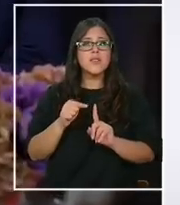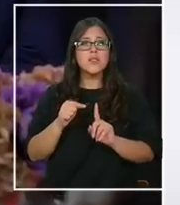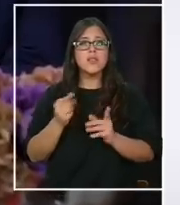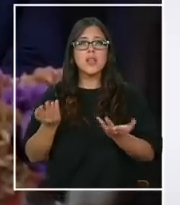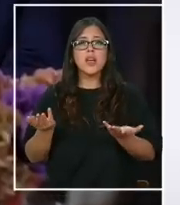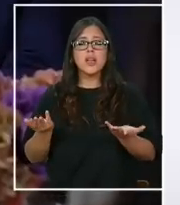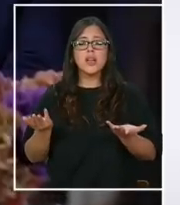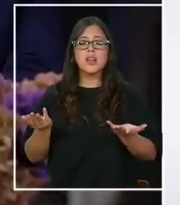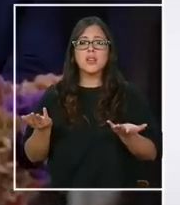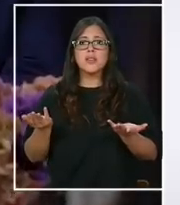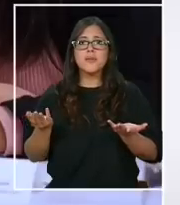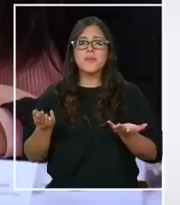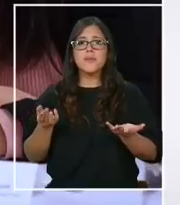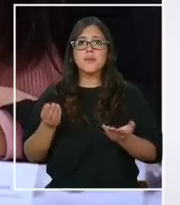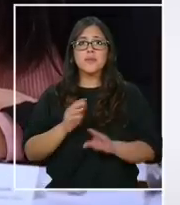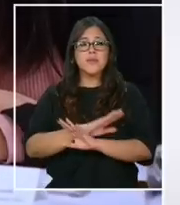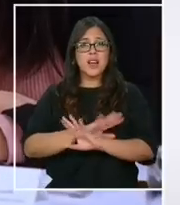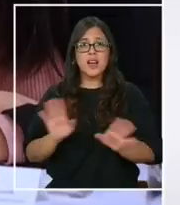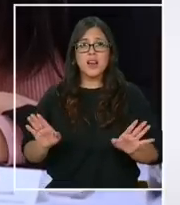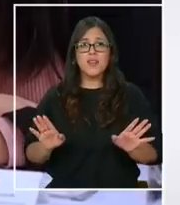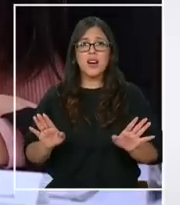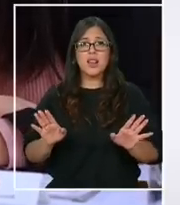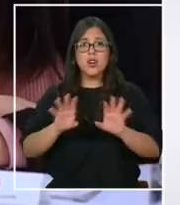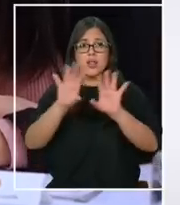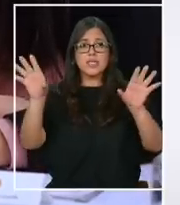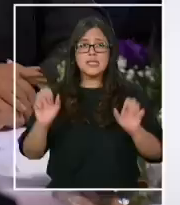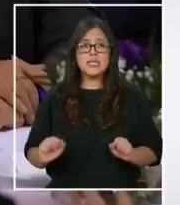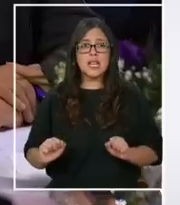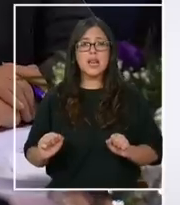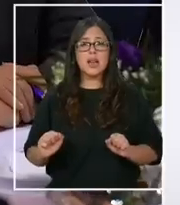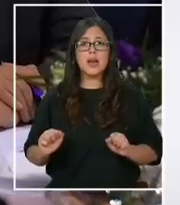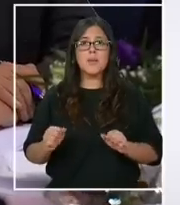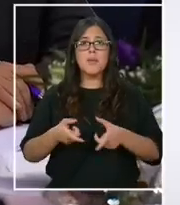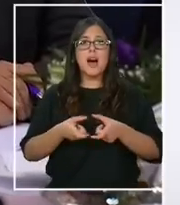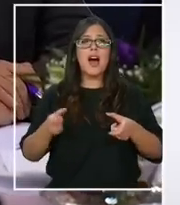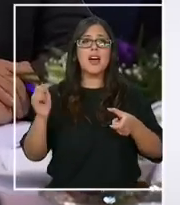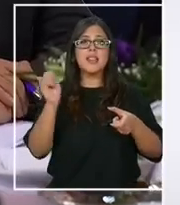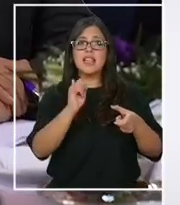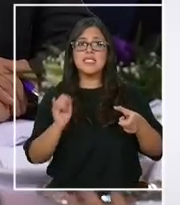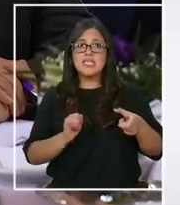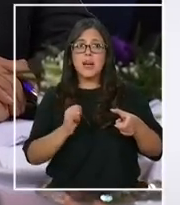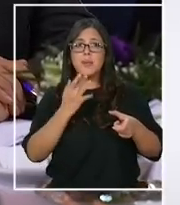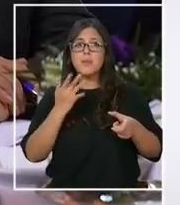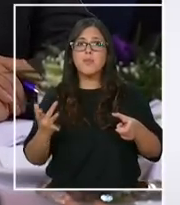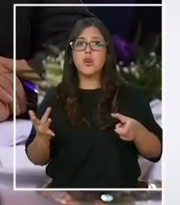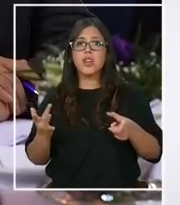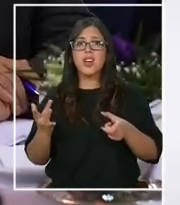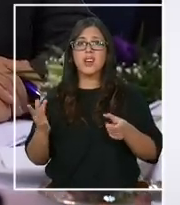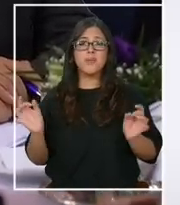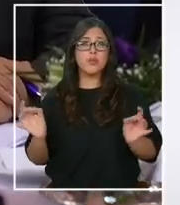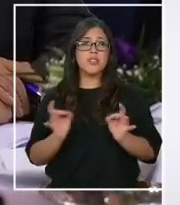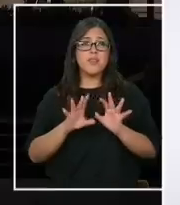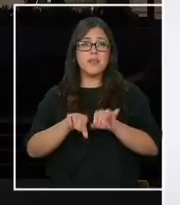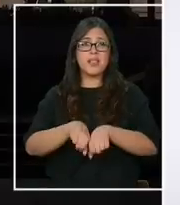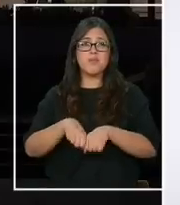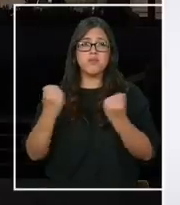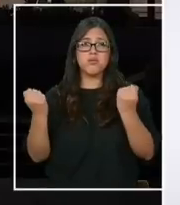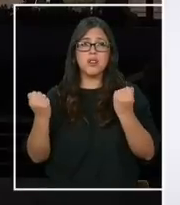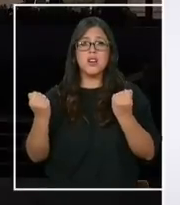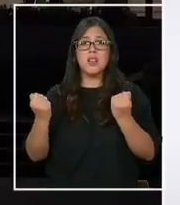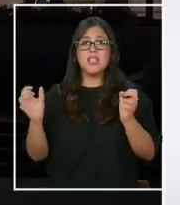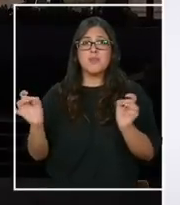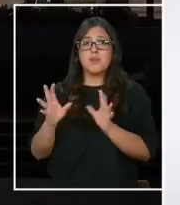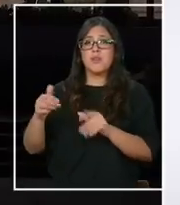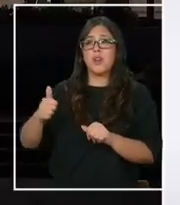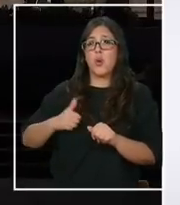sea finalmente terminar con el sistema de ISAPRE, porque las obligaría, eso es lo que sostiene en ellas, a quebrar, si cumplen lo que le está